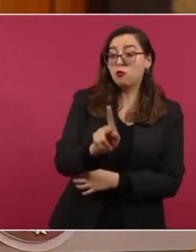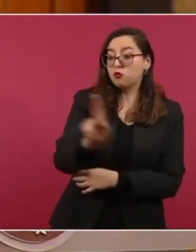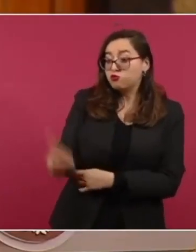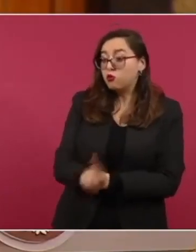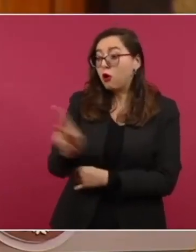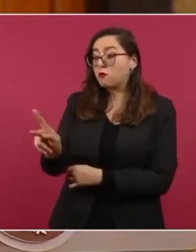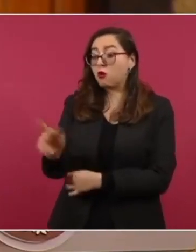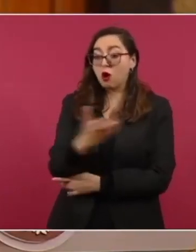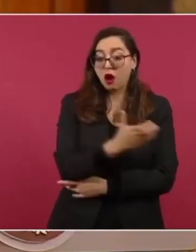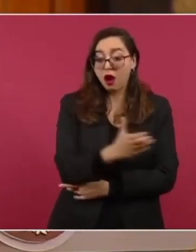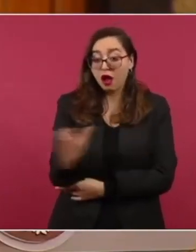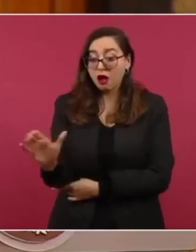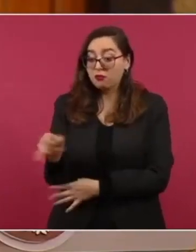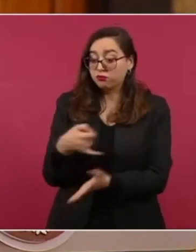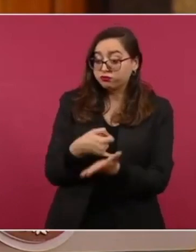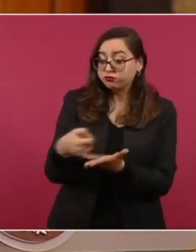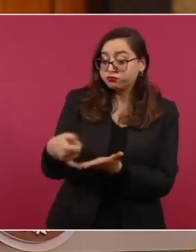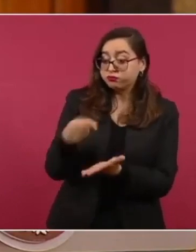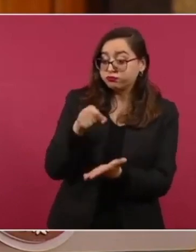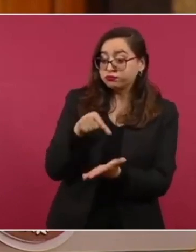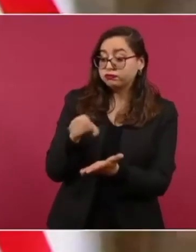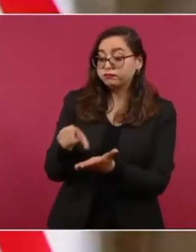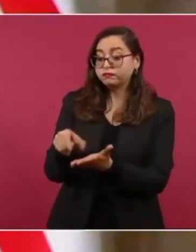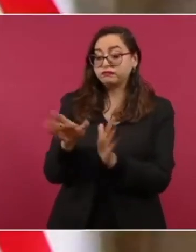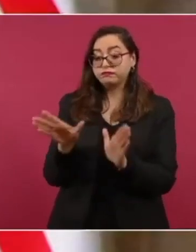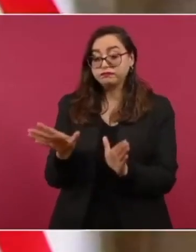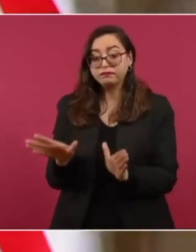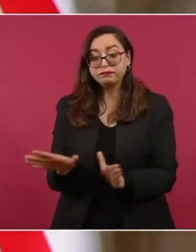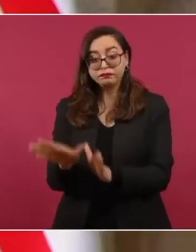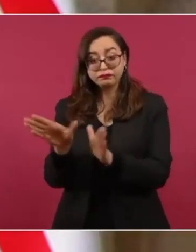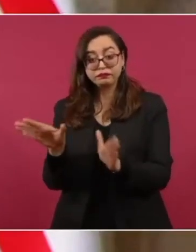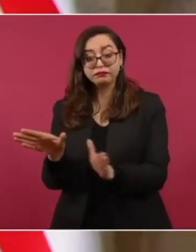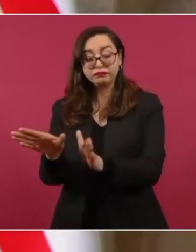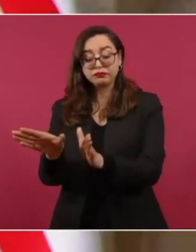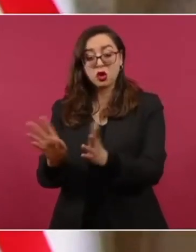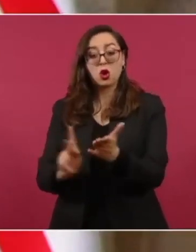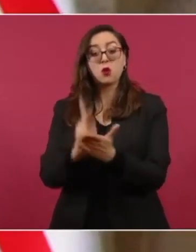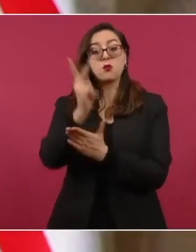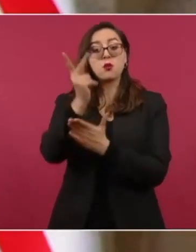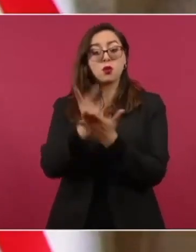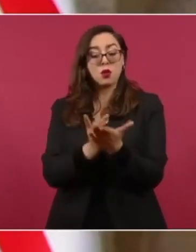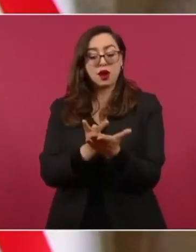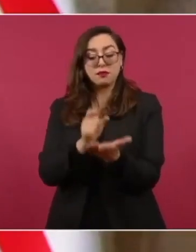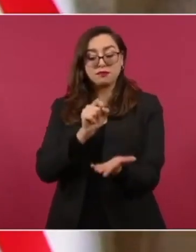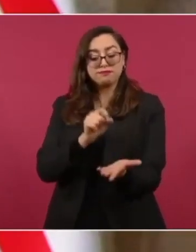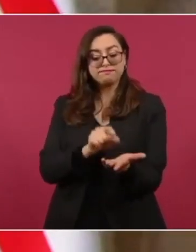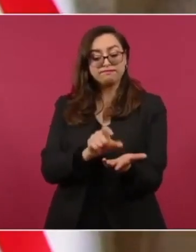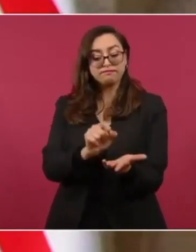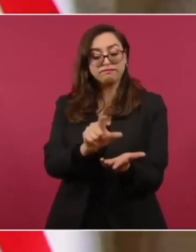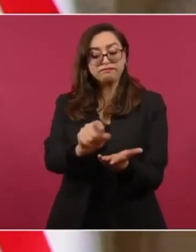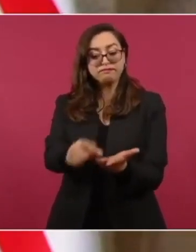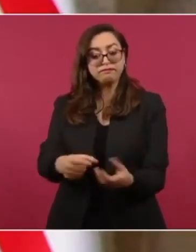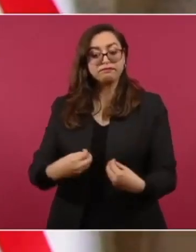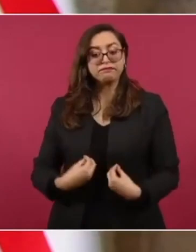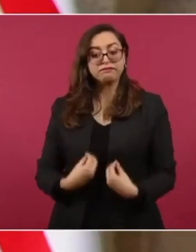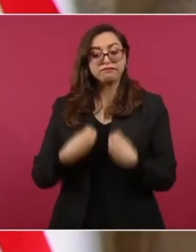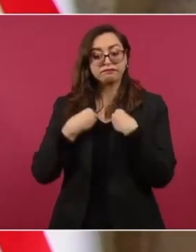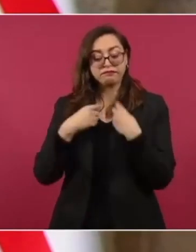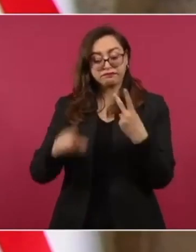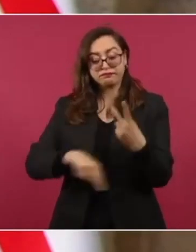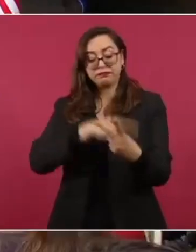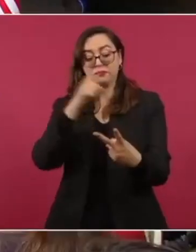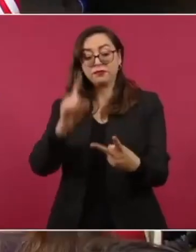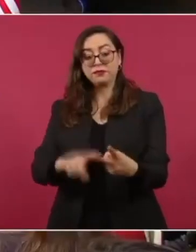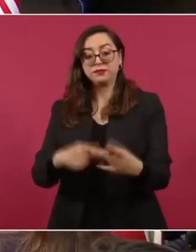estas acciones, en particular el programa de Sembrando Vida y el de Jóvenes